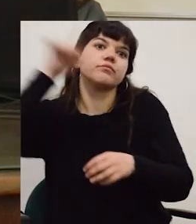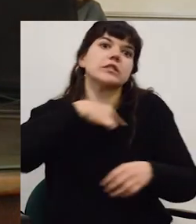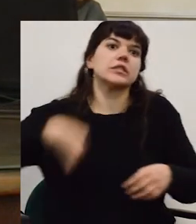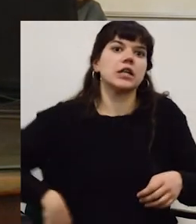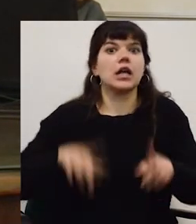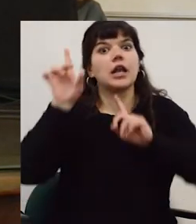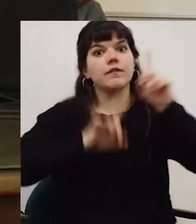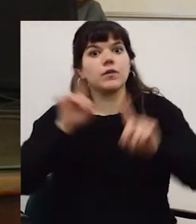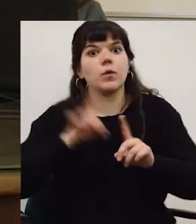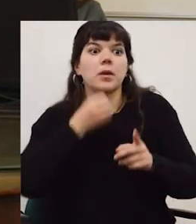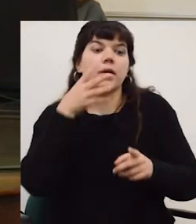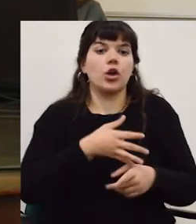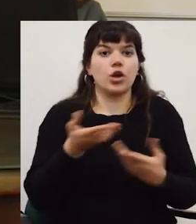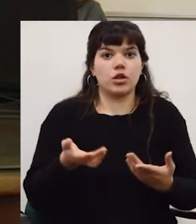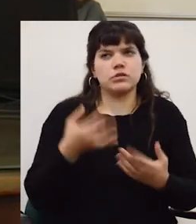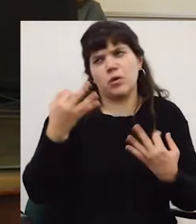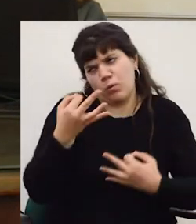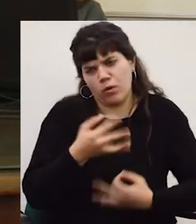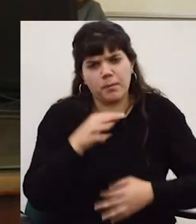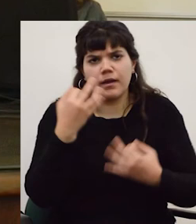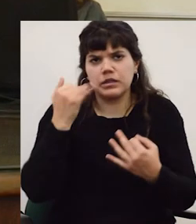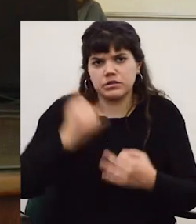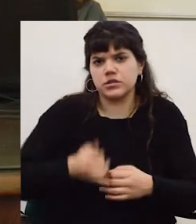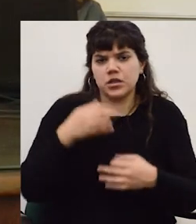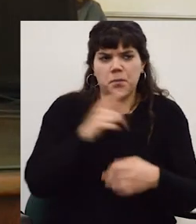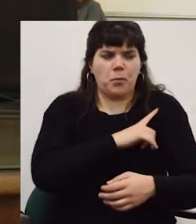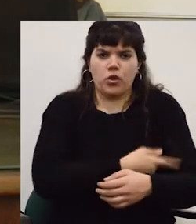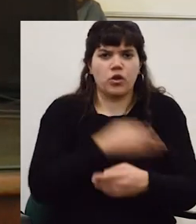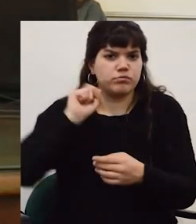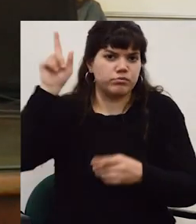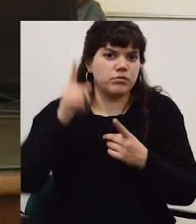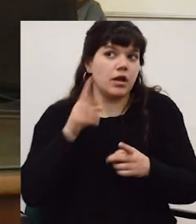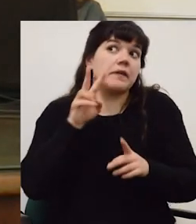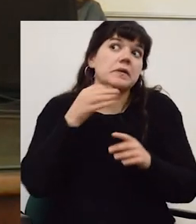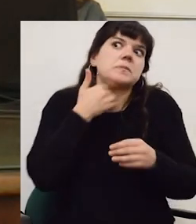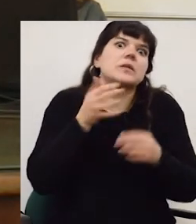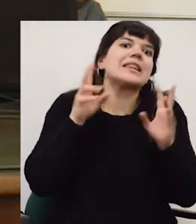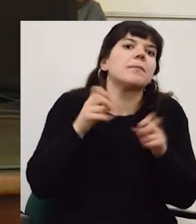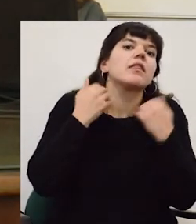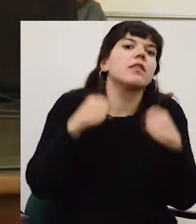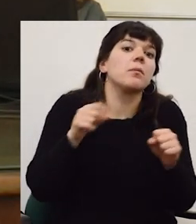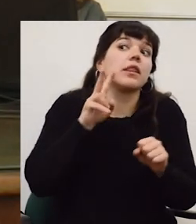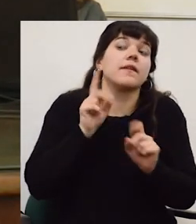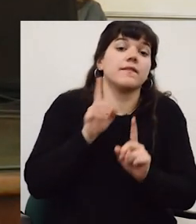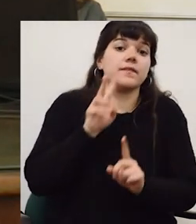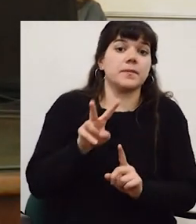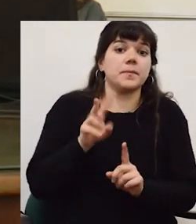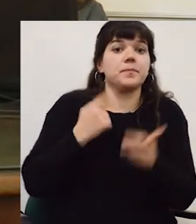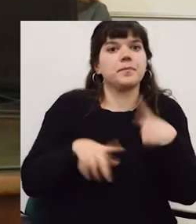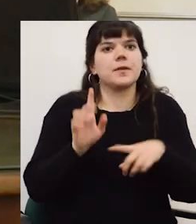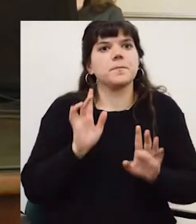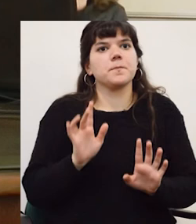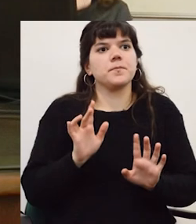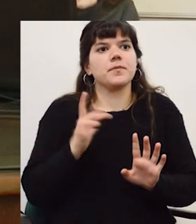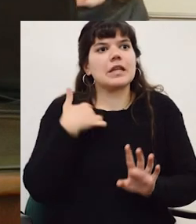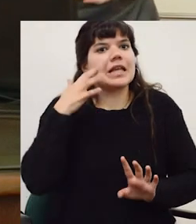bueno hay que ver esa formación en China es universidades chinas potentes hay sin duda no sé si se sabrá el deporte o